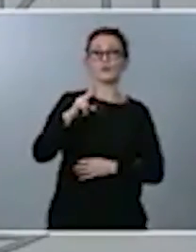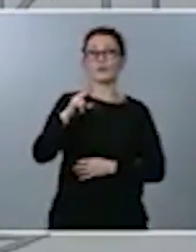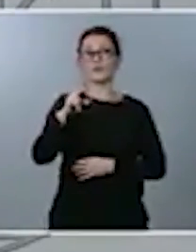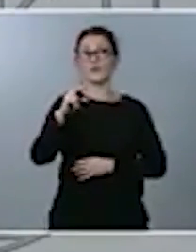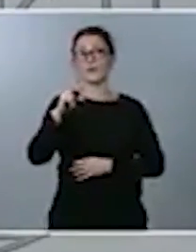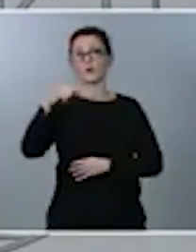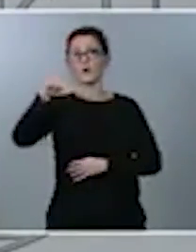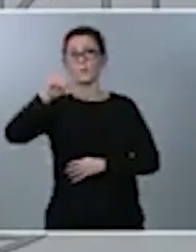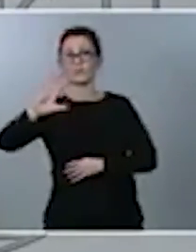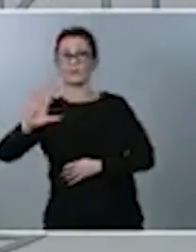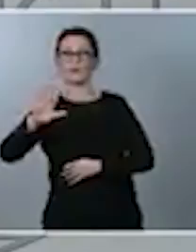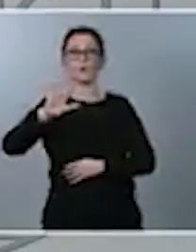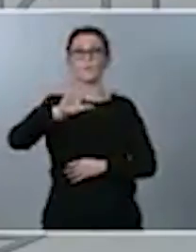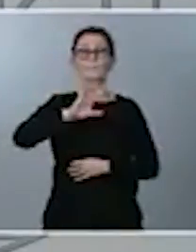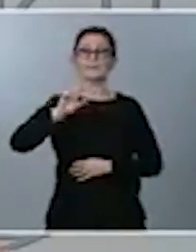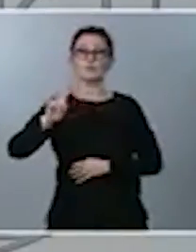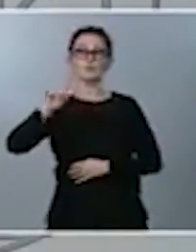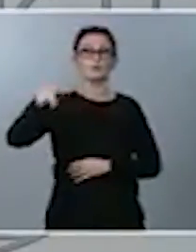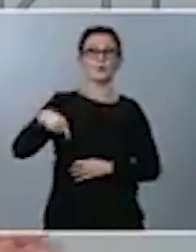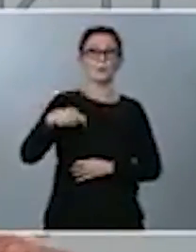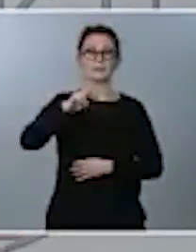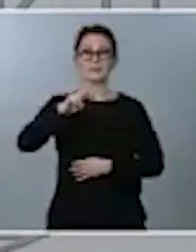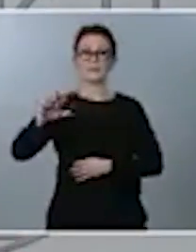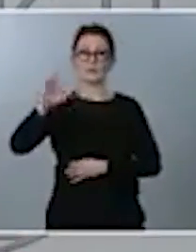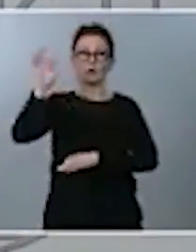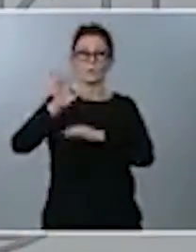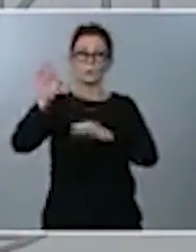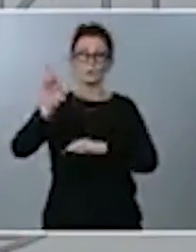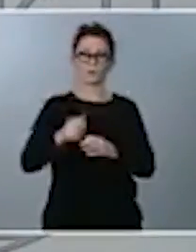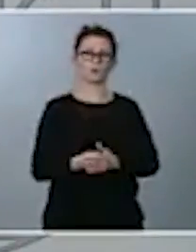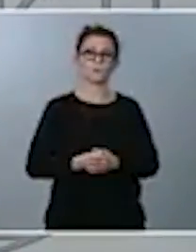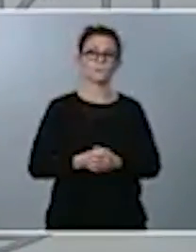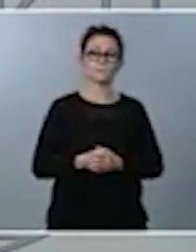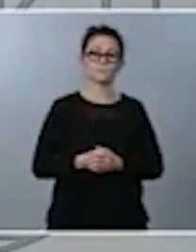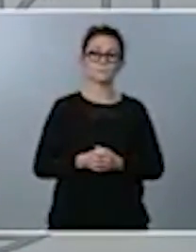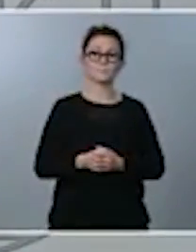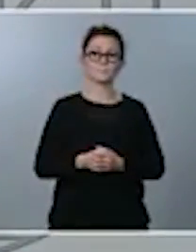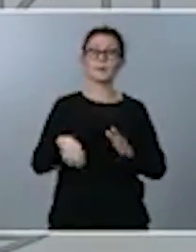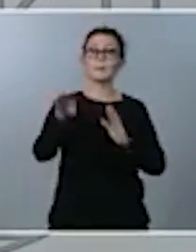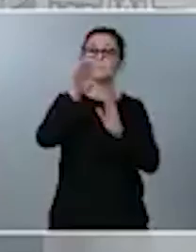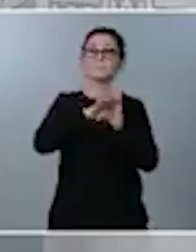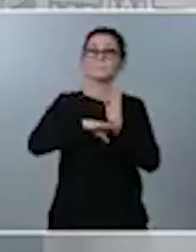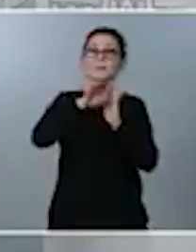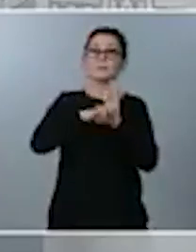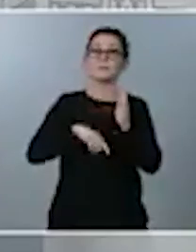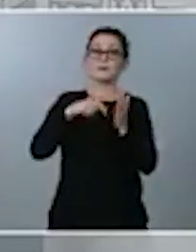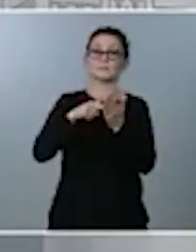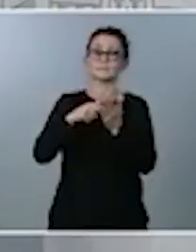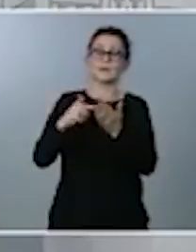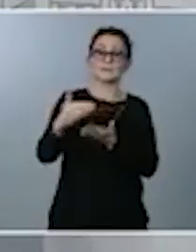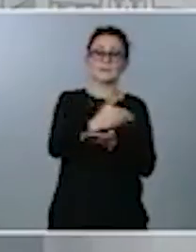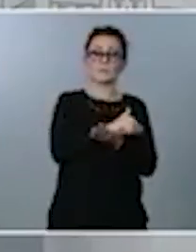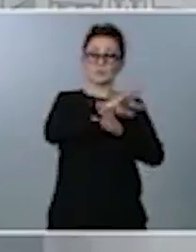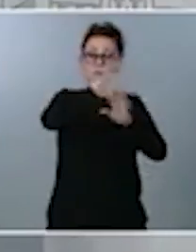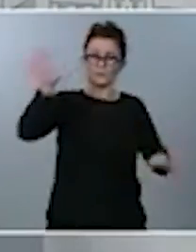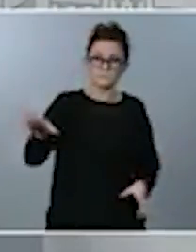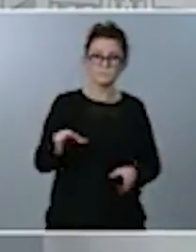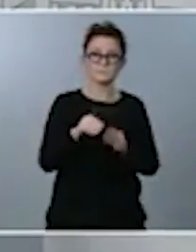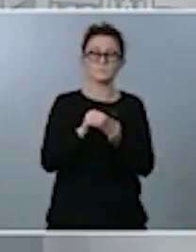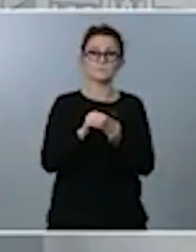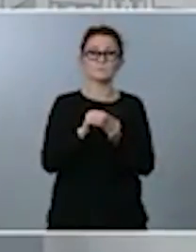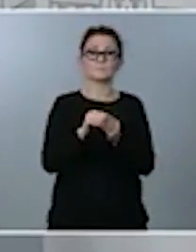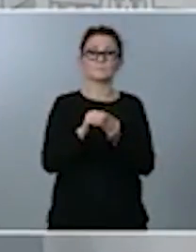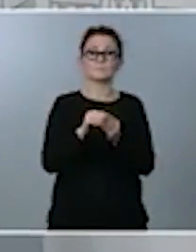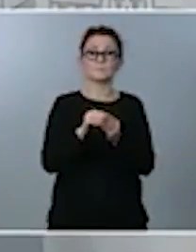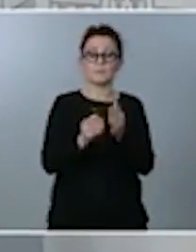,25%. Un impacto global de todas estas medidas tributarias que ya terminó, que se contemplan en este proyecto de